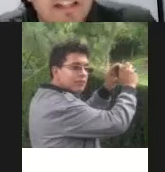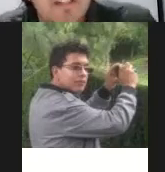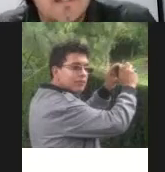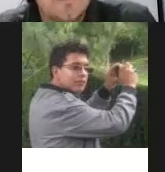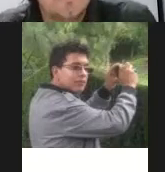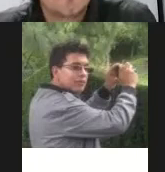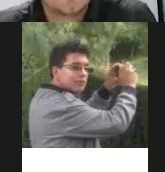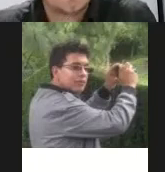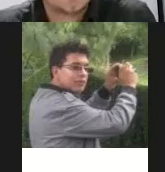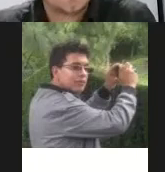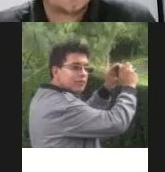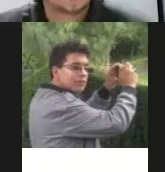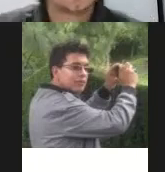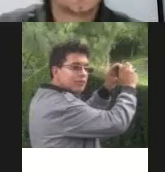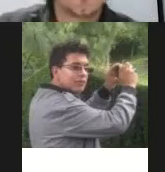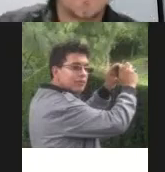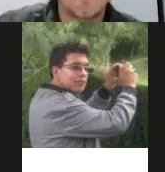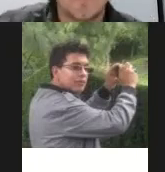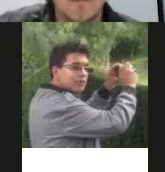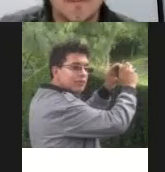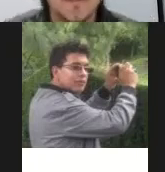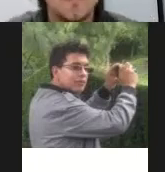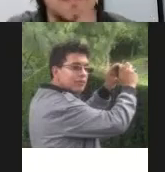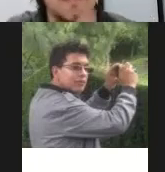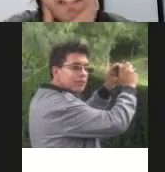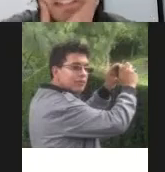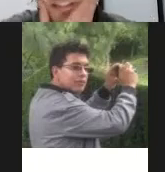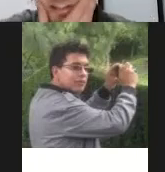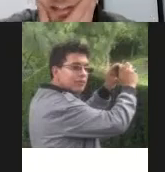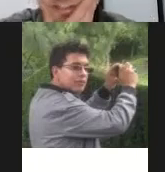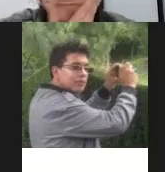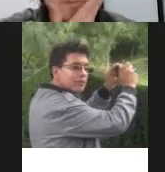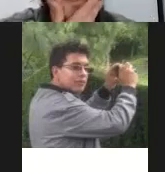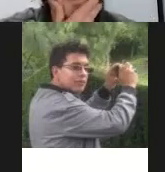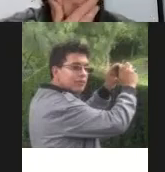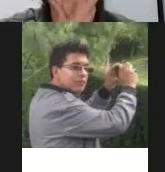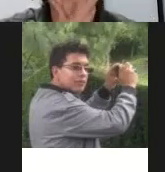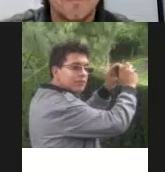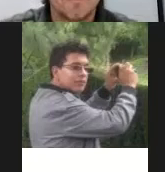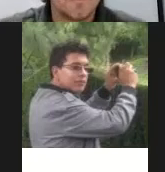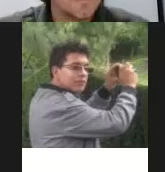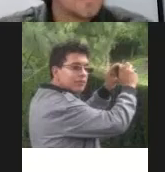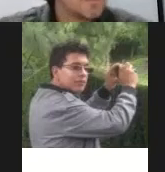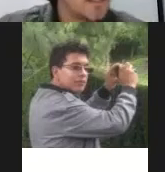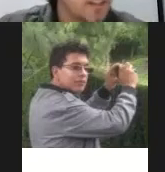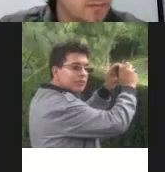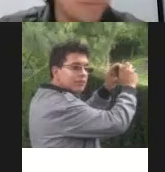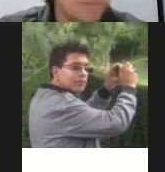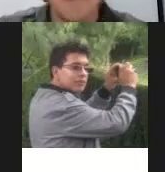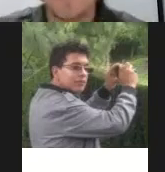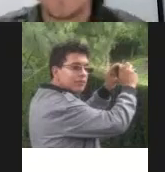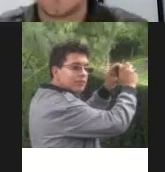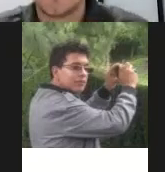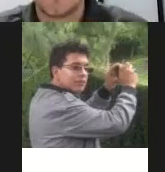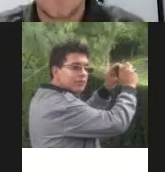calendario de estaciones el punto seis el diagrama de los recursos según la distancia y el punto siete el mapa de necesidades y recursos